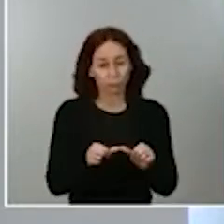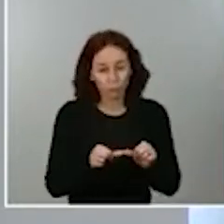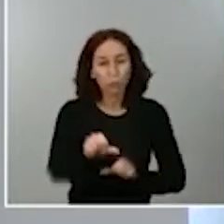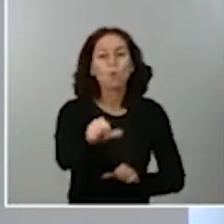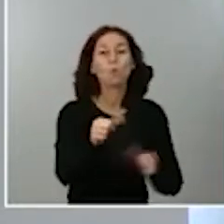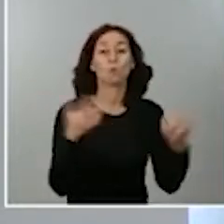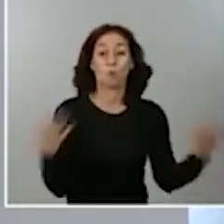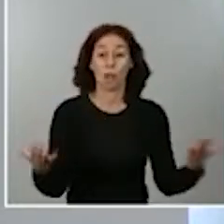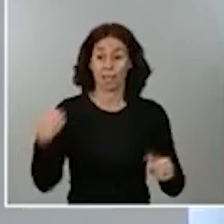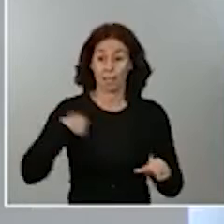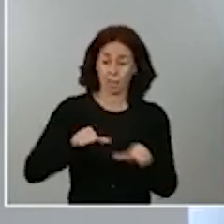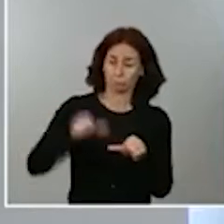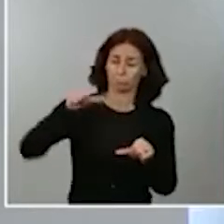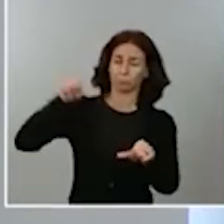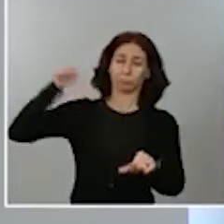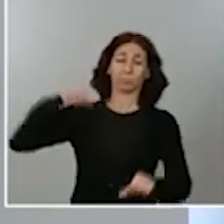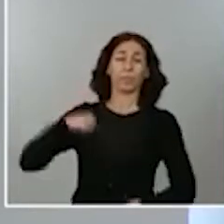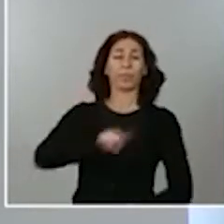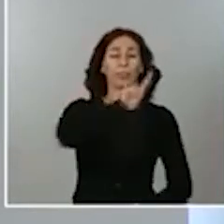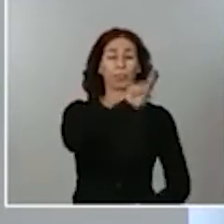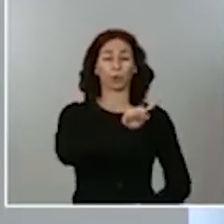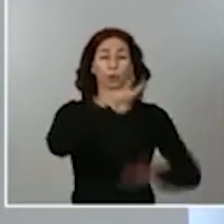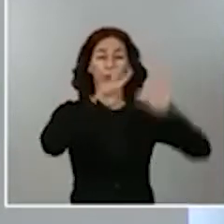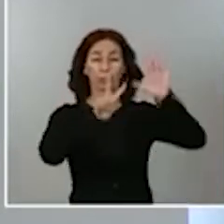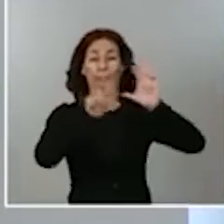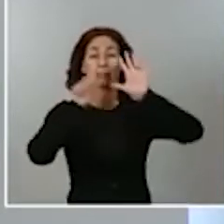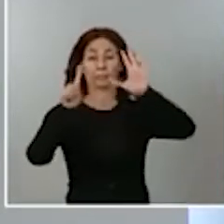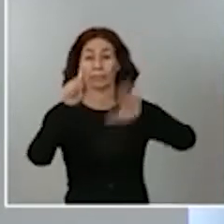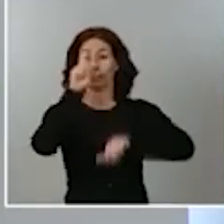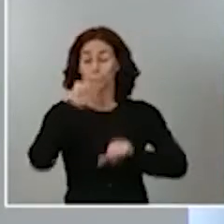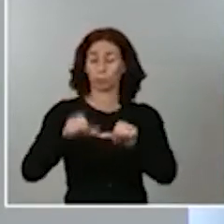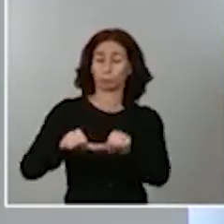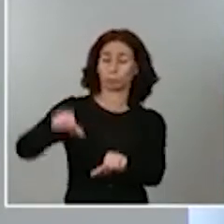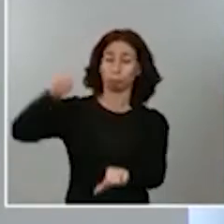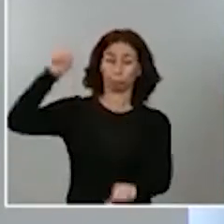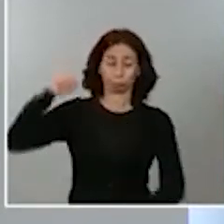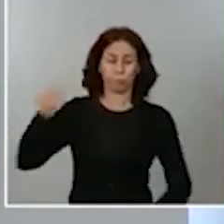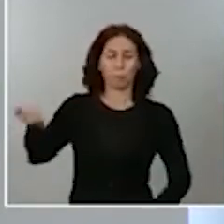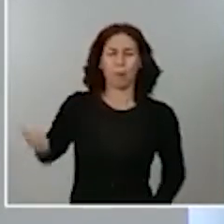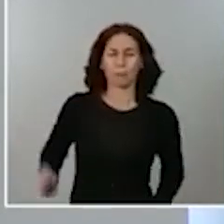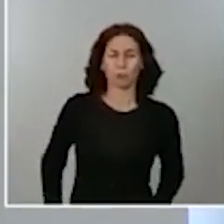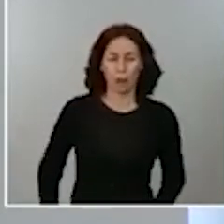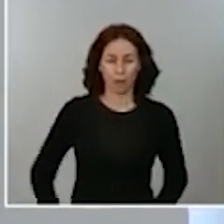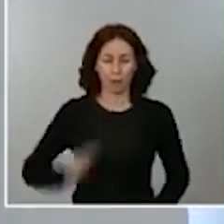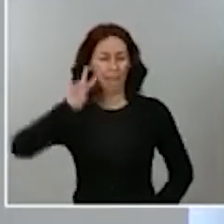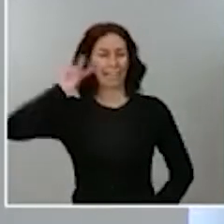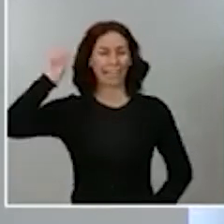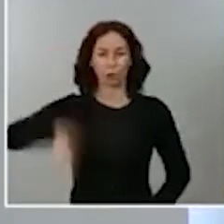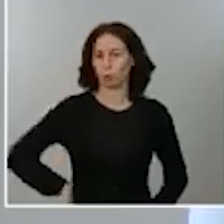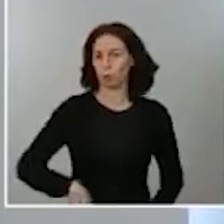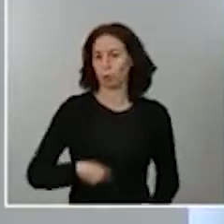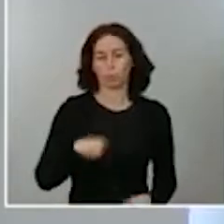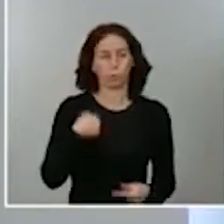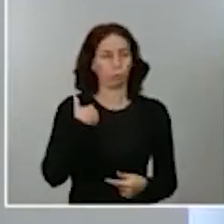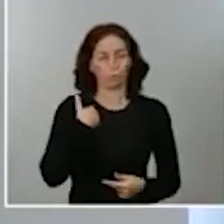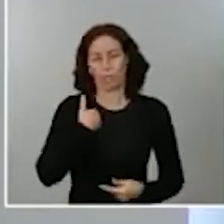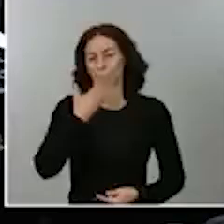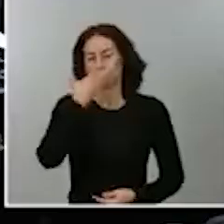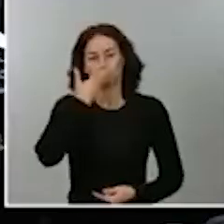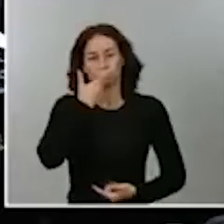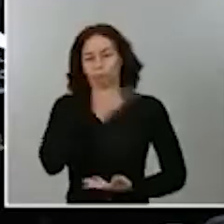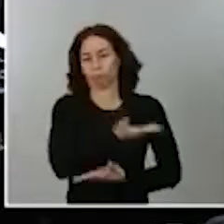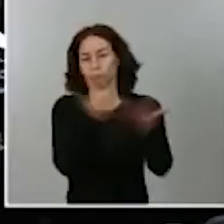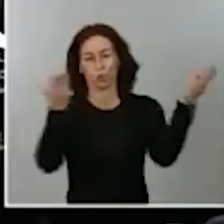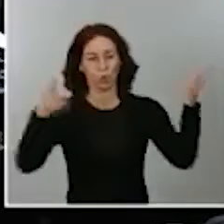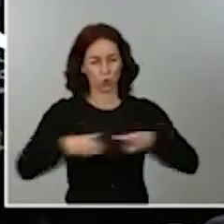176 años, con una profesionalidad y un reconocimiento que creo que está a la vanguardia de la sociedad. Está en línea también